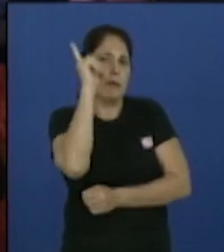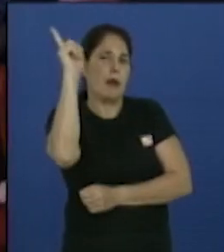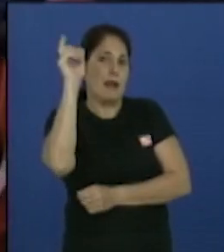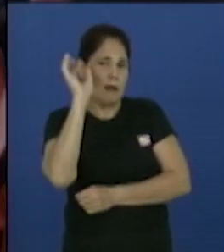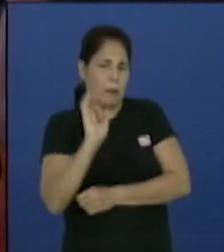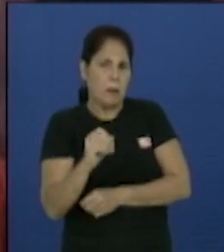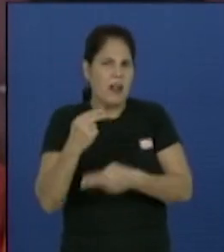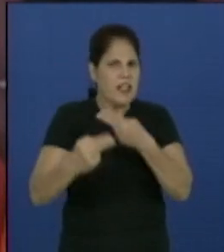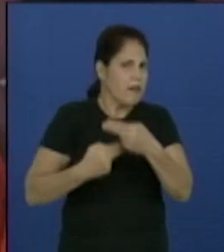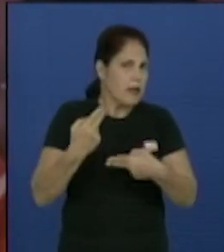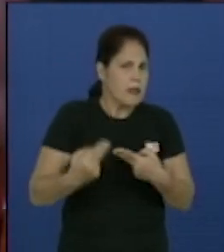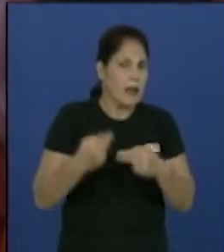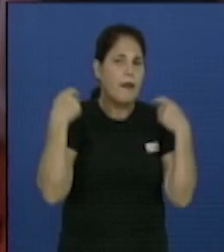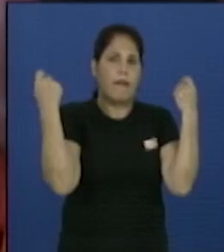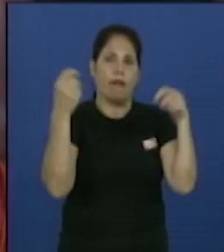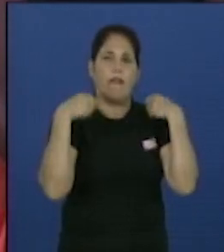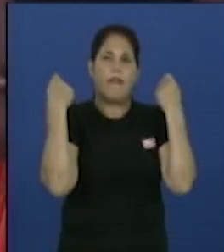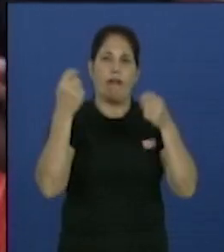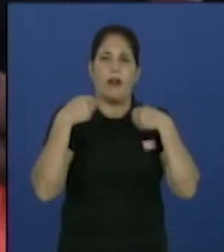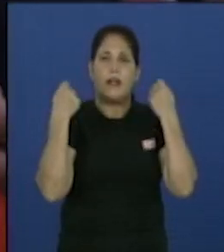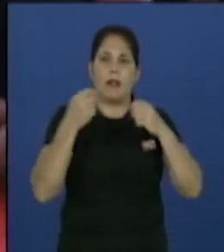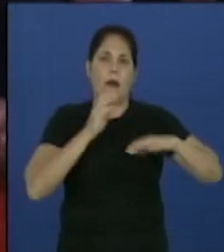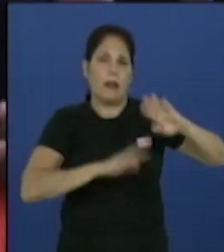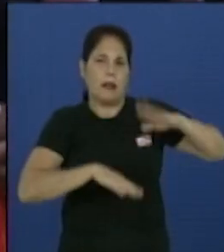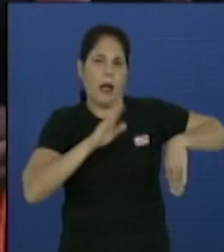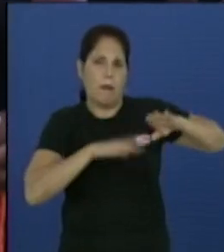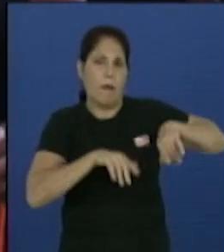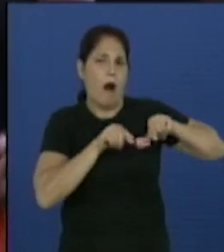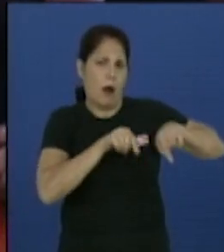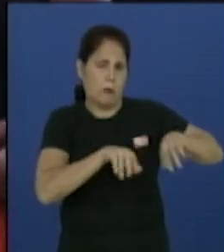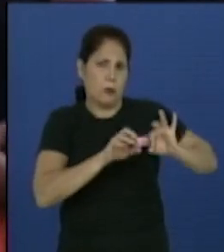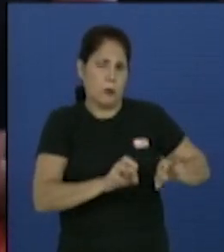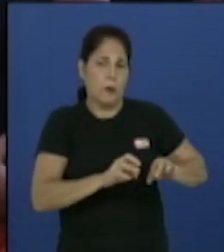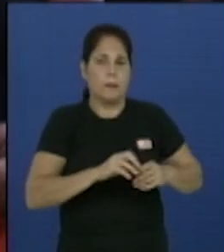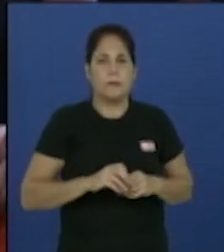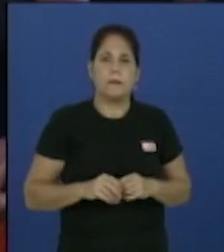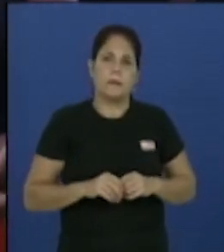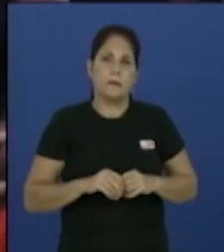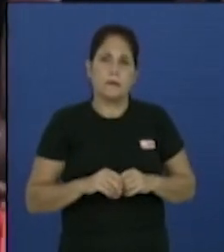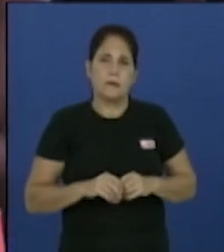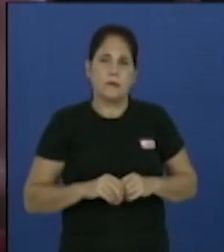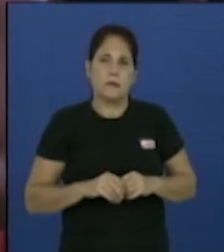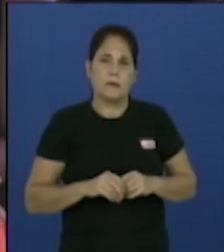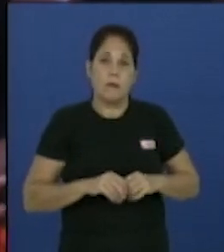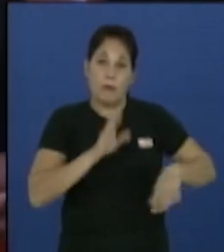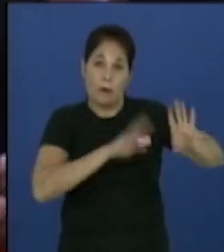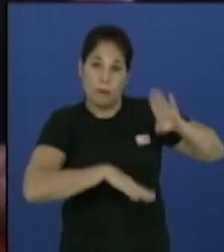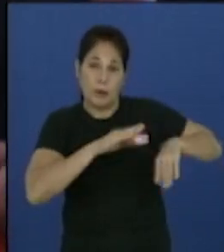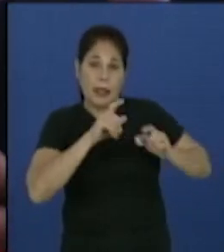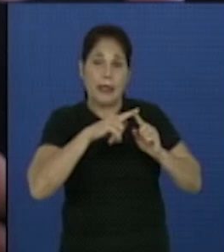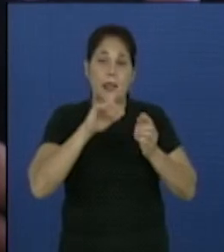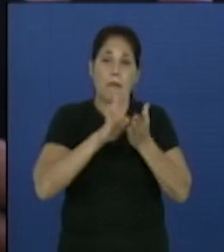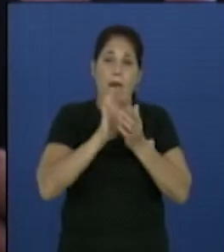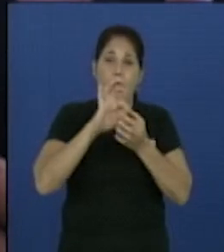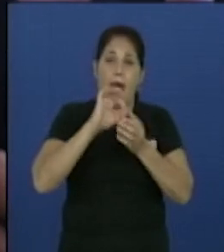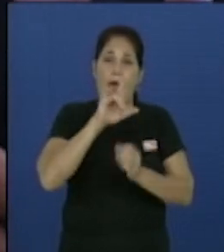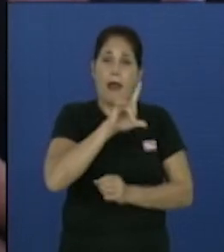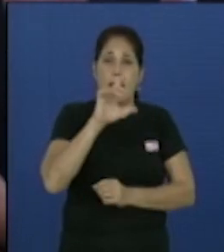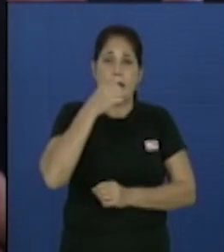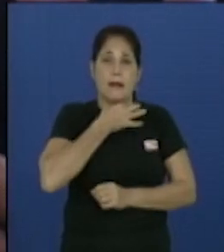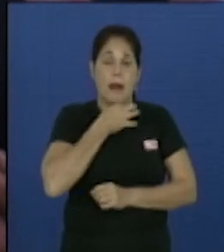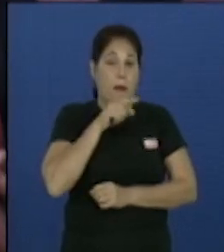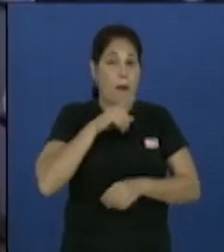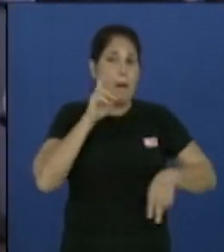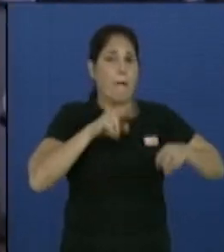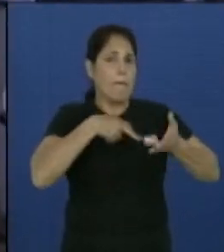adelanto de lo que se estrenará en el festival ya inicia la Ruta de la Rumba de Timbalaye. Timbalaye muestra a través de su música y